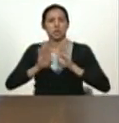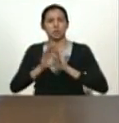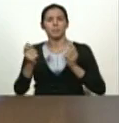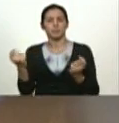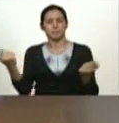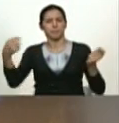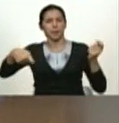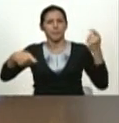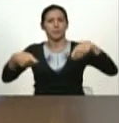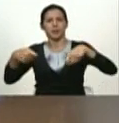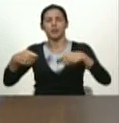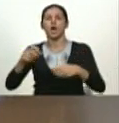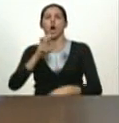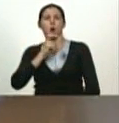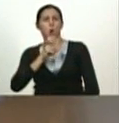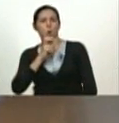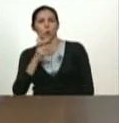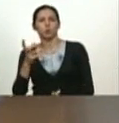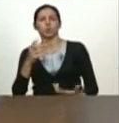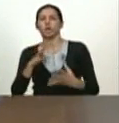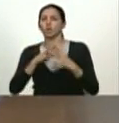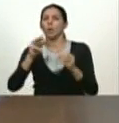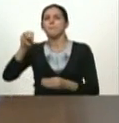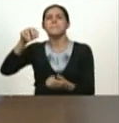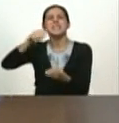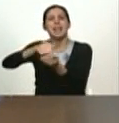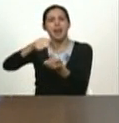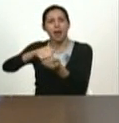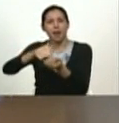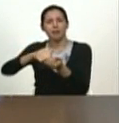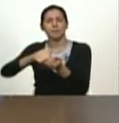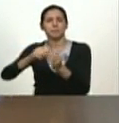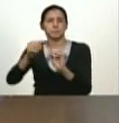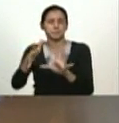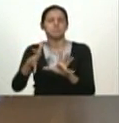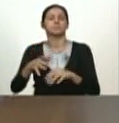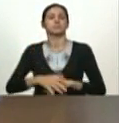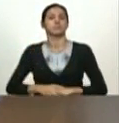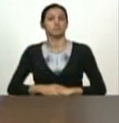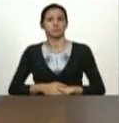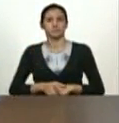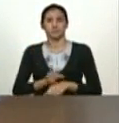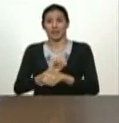área del oro y de todos los minerales estratégicos hay que ponerse de eso mira